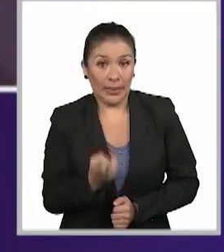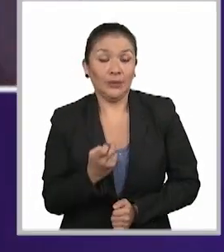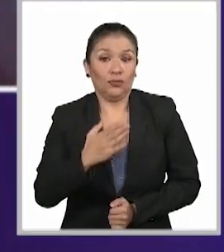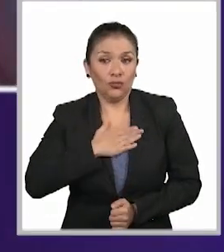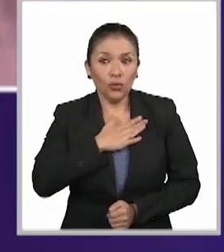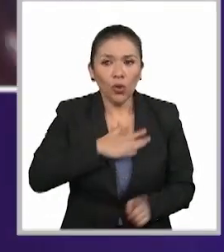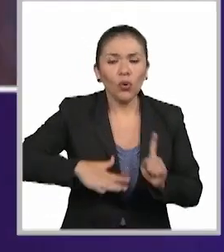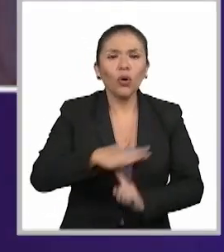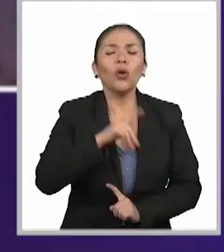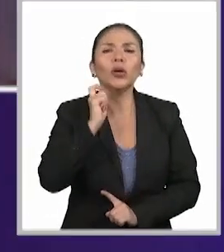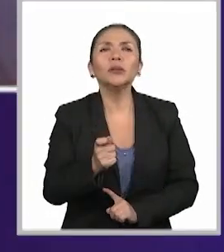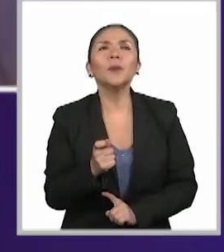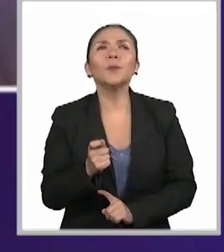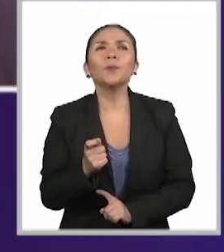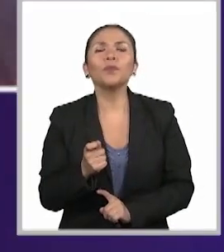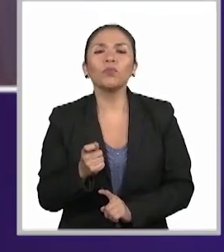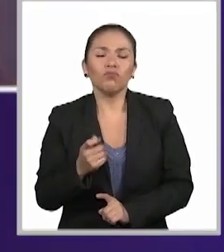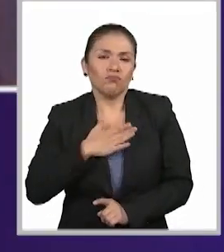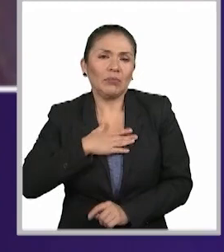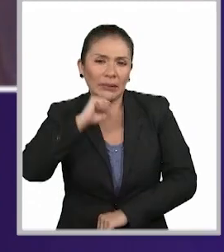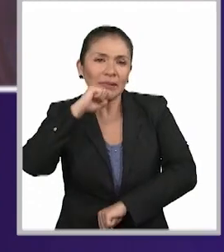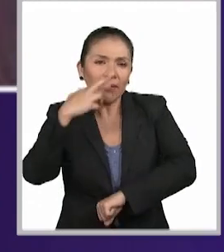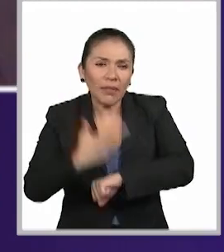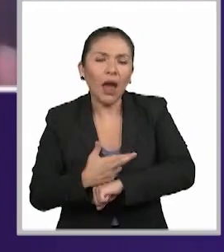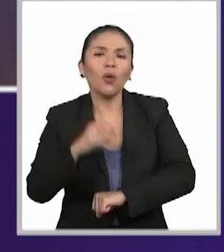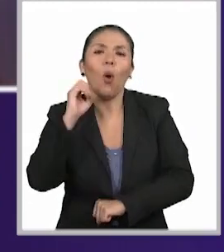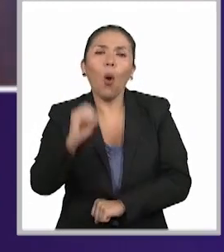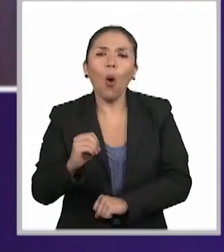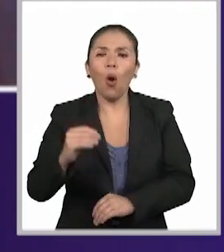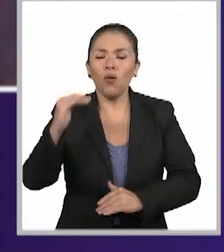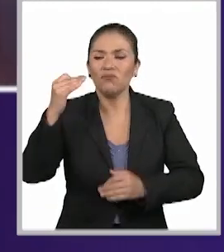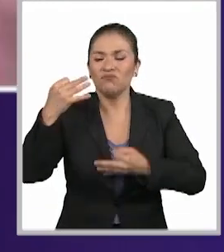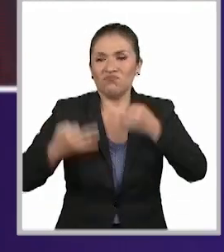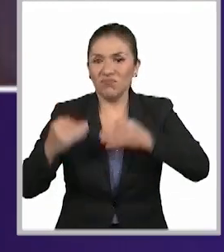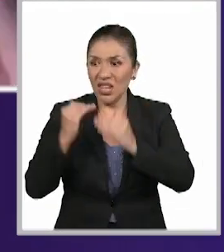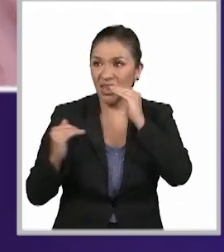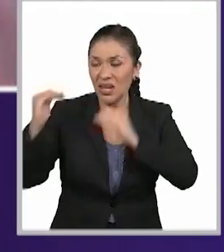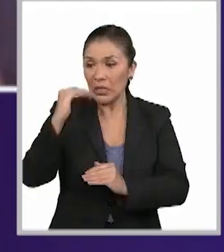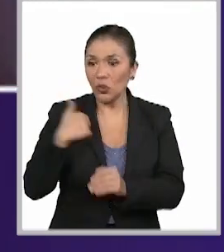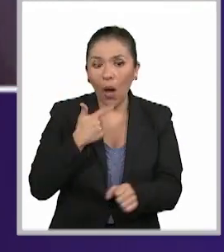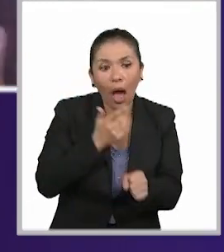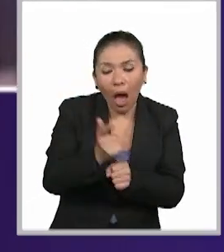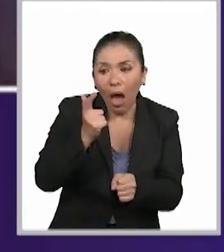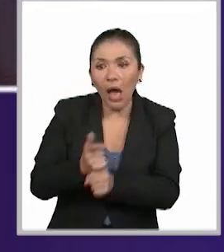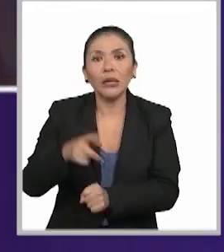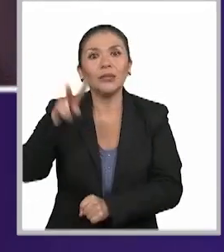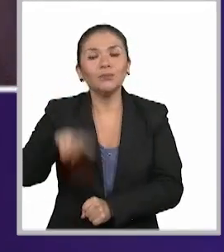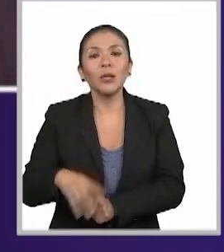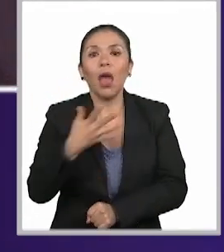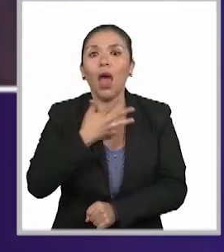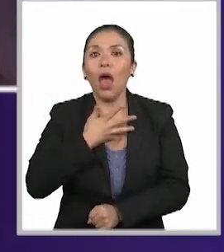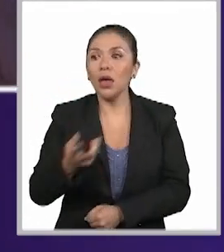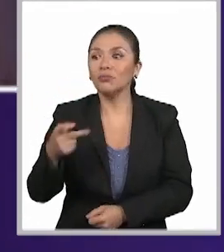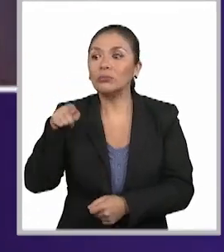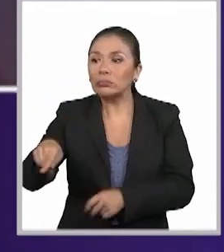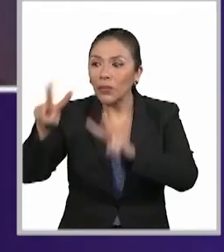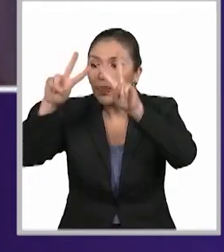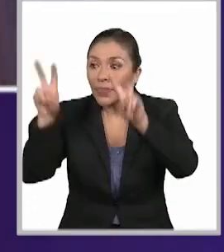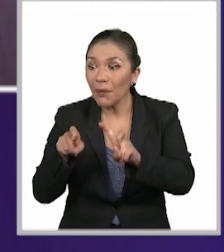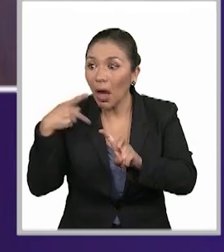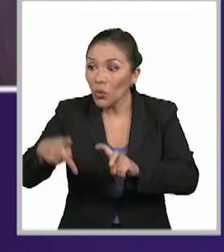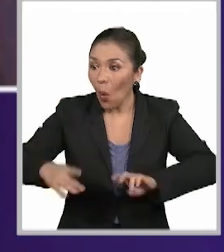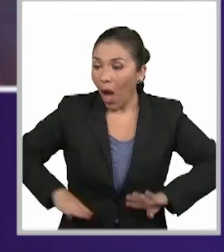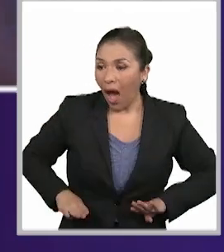nosotros como secretarios o ministros nos damos cuenta que llega un